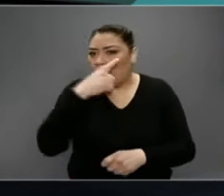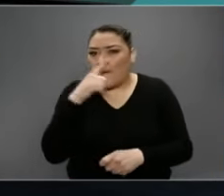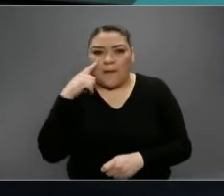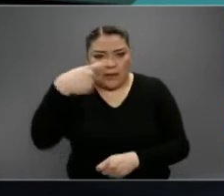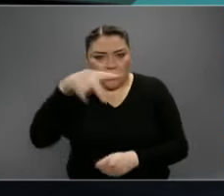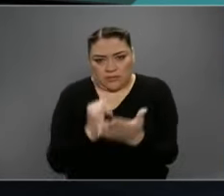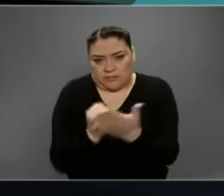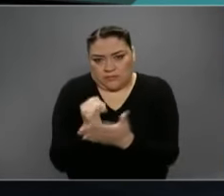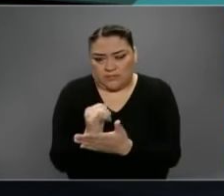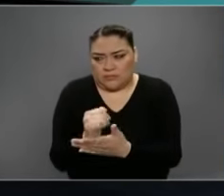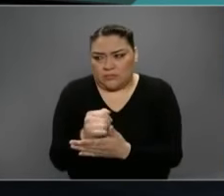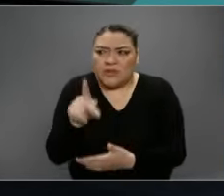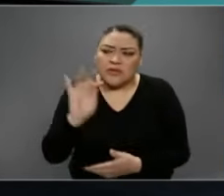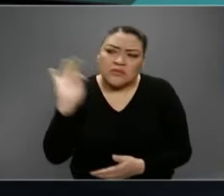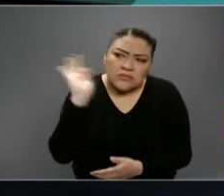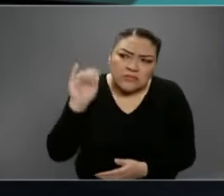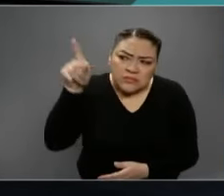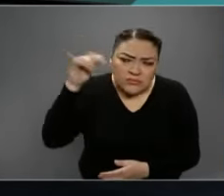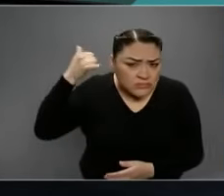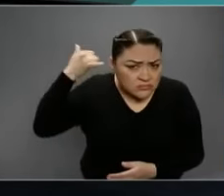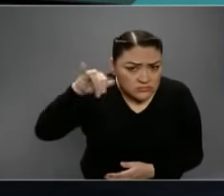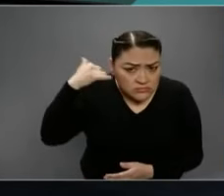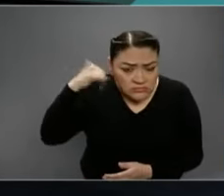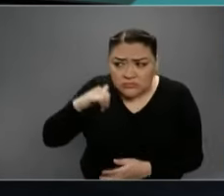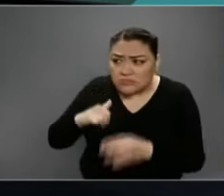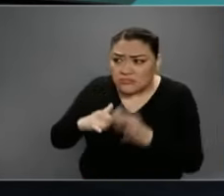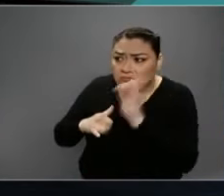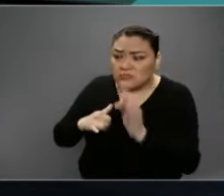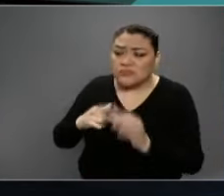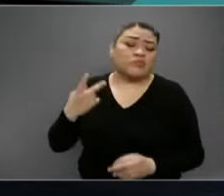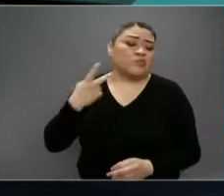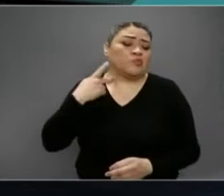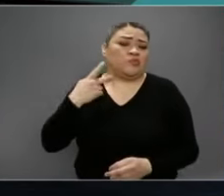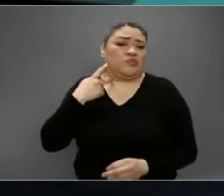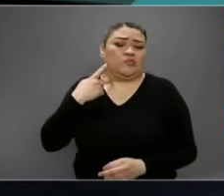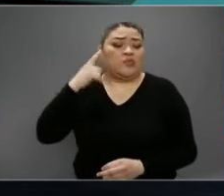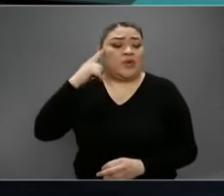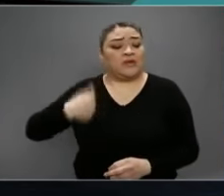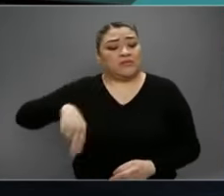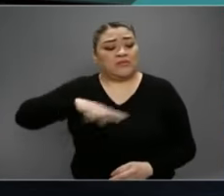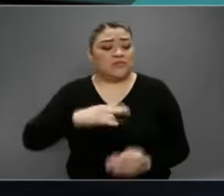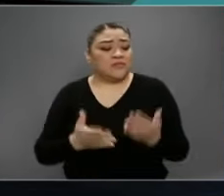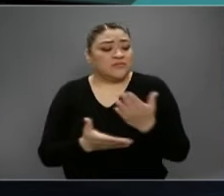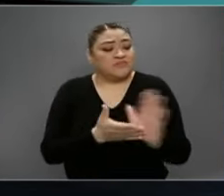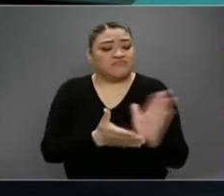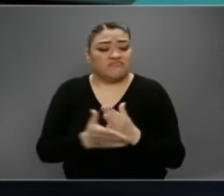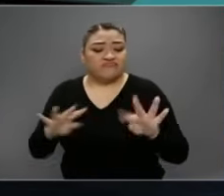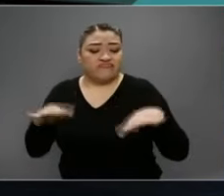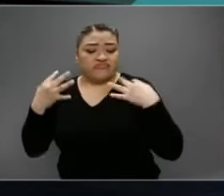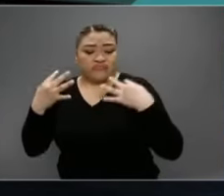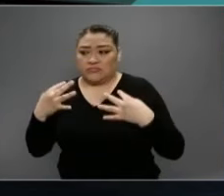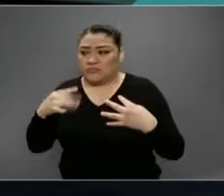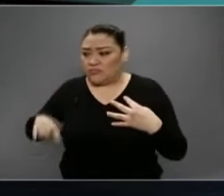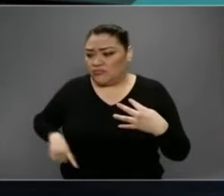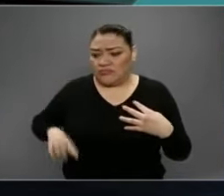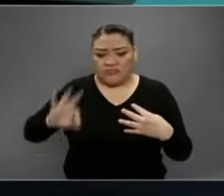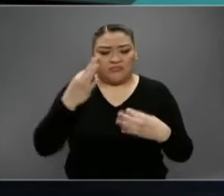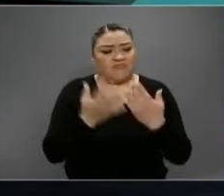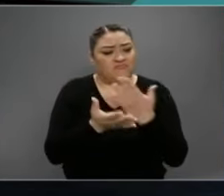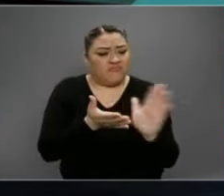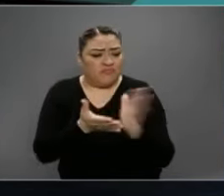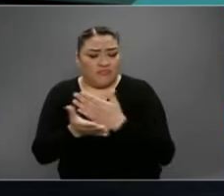pero no será que también es una medida de corte político para diferenciarse del discurso del gobierno federal?